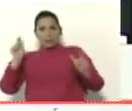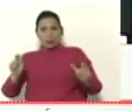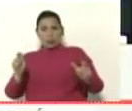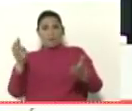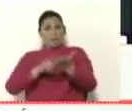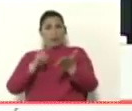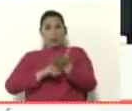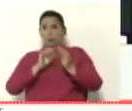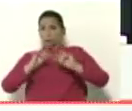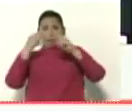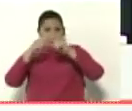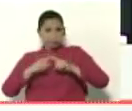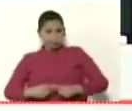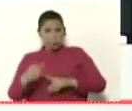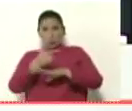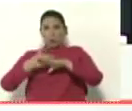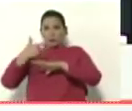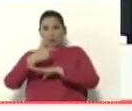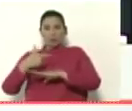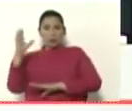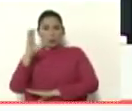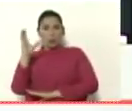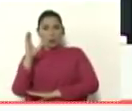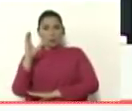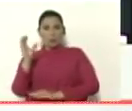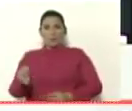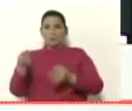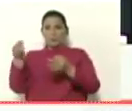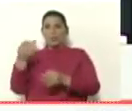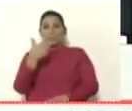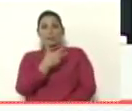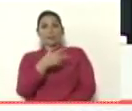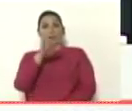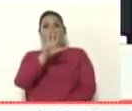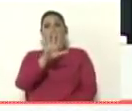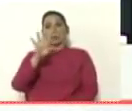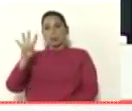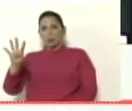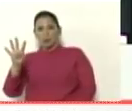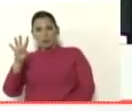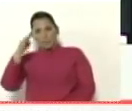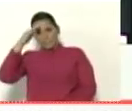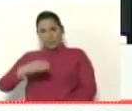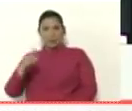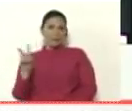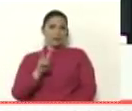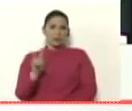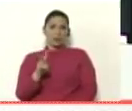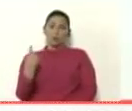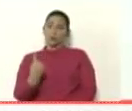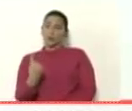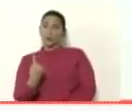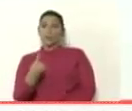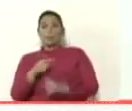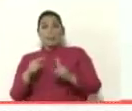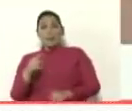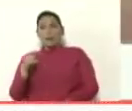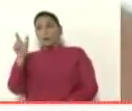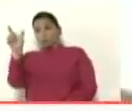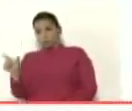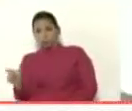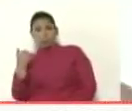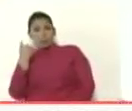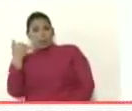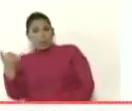registrados por el gobierno de Colombia hay 354 militares. Y en el teléfono de Marrero encontramos también